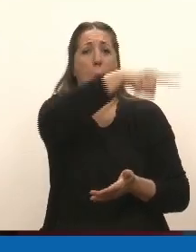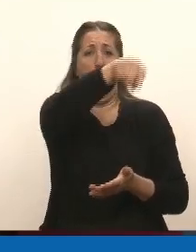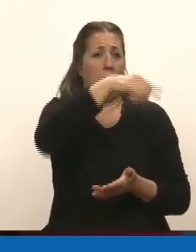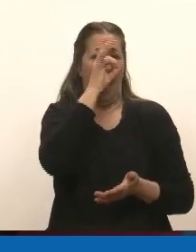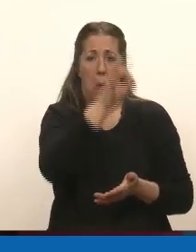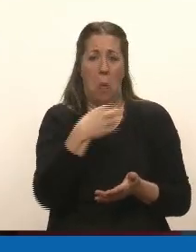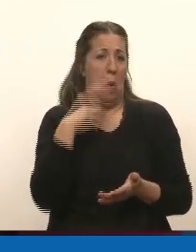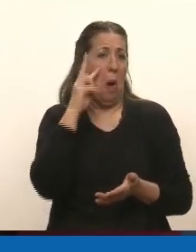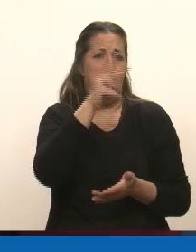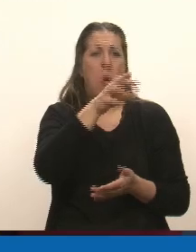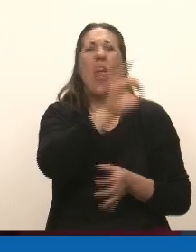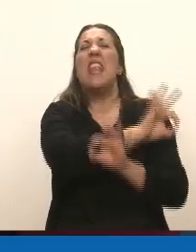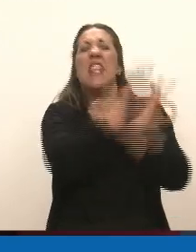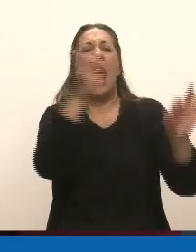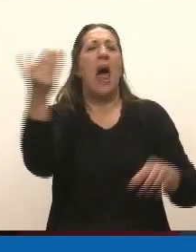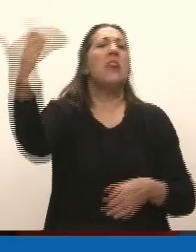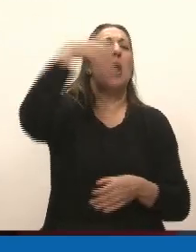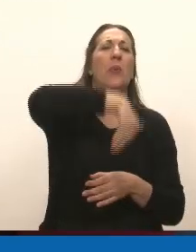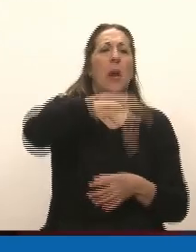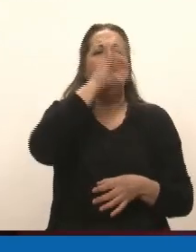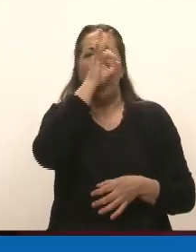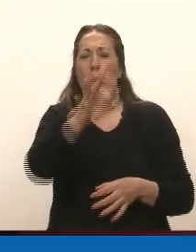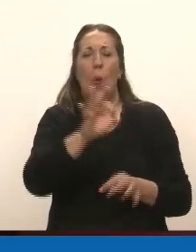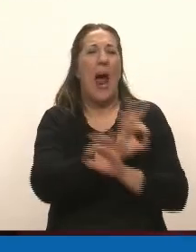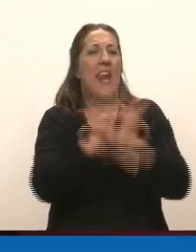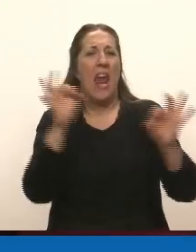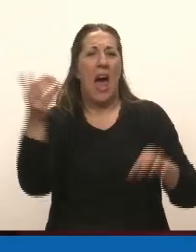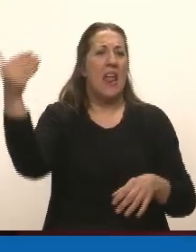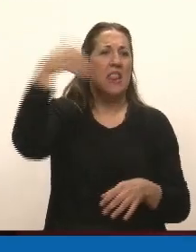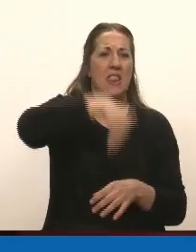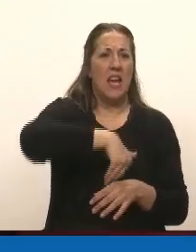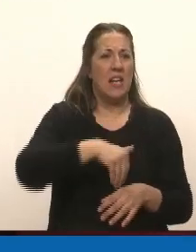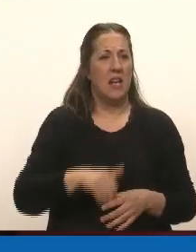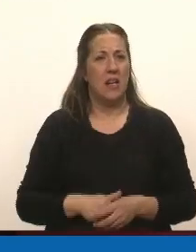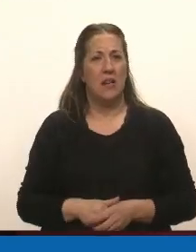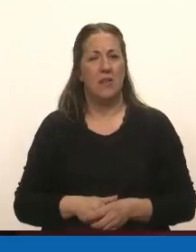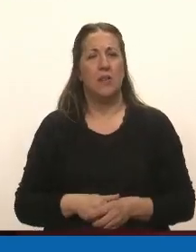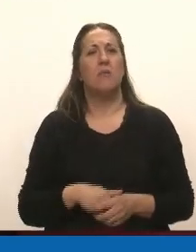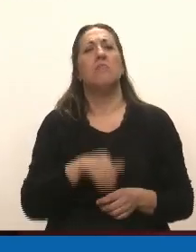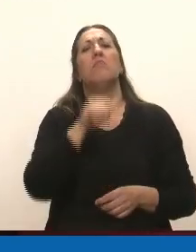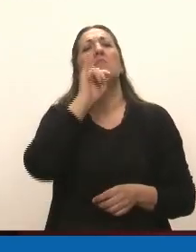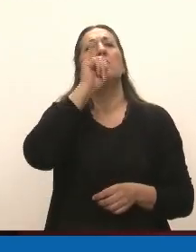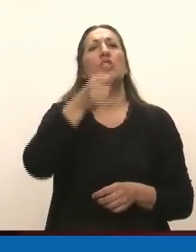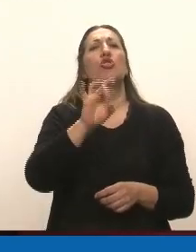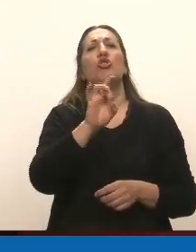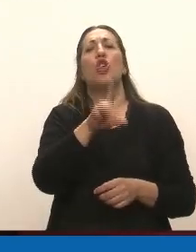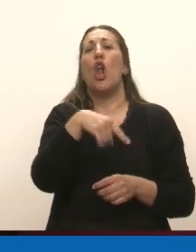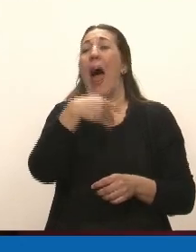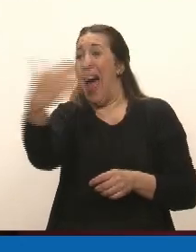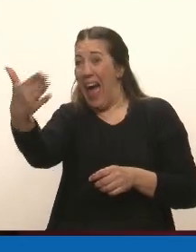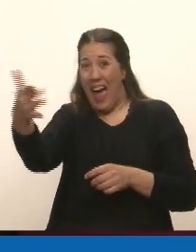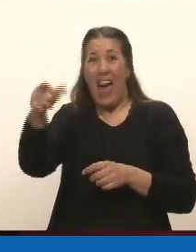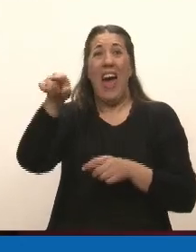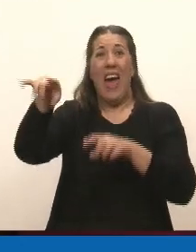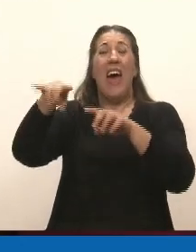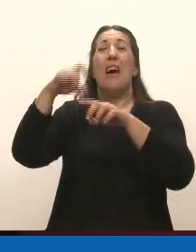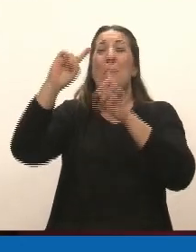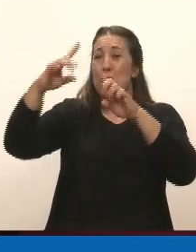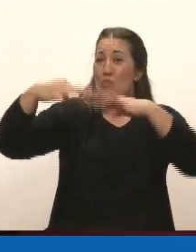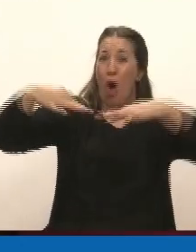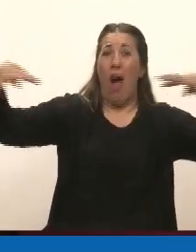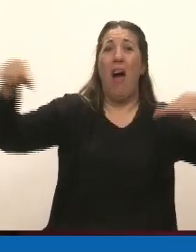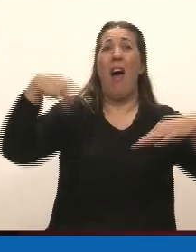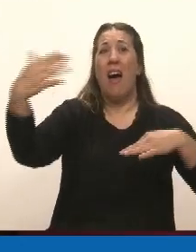No venía nadie, no aparecían, era una orfandad total del lado derecho, estaba solamente, siempre le decía